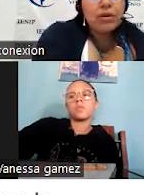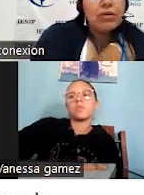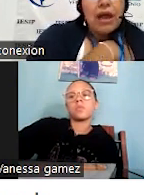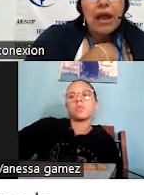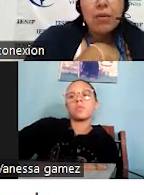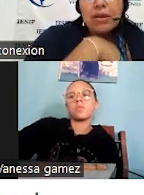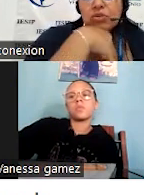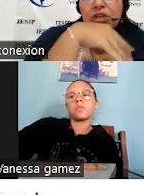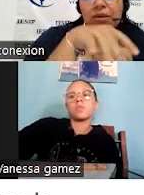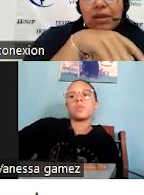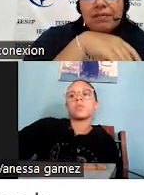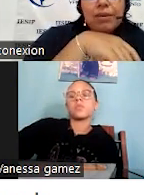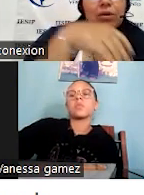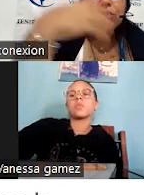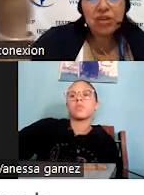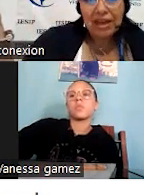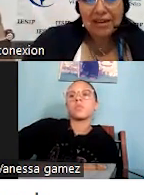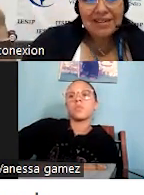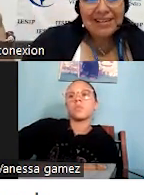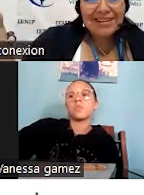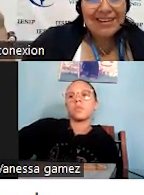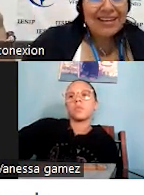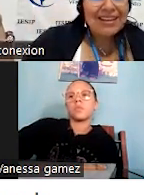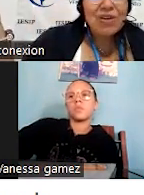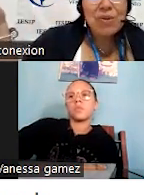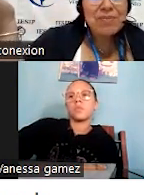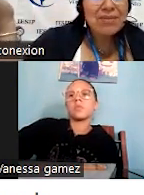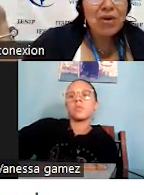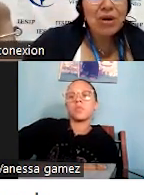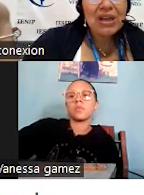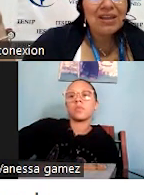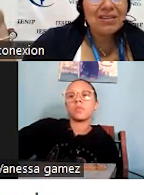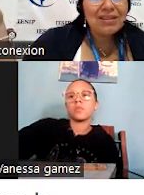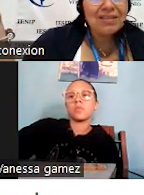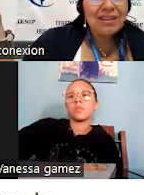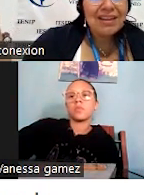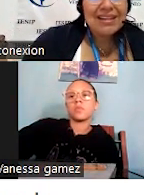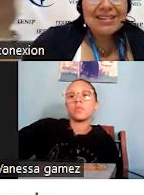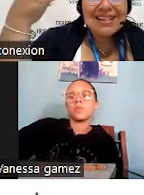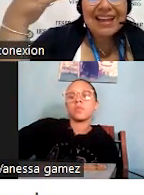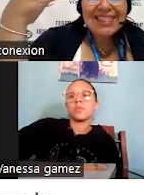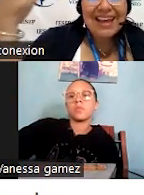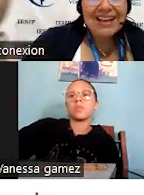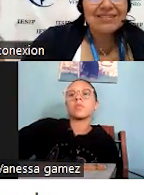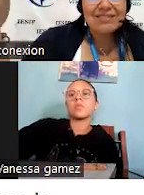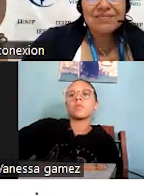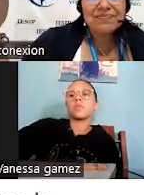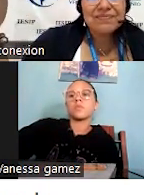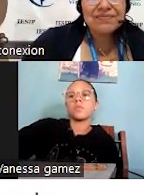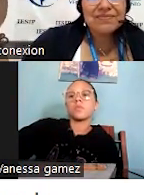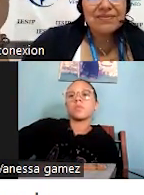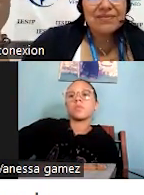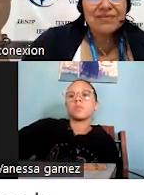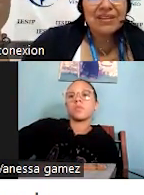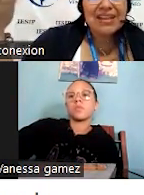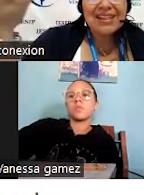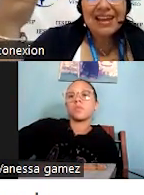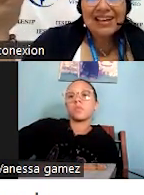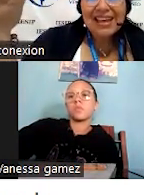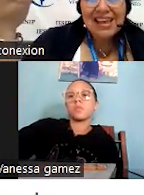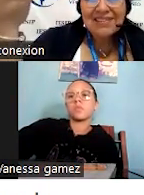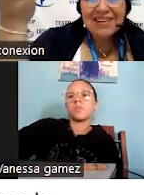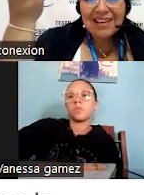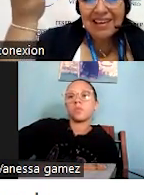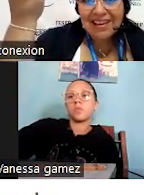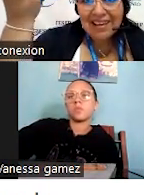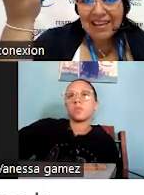dame el número. Ah, bueno, chévere, está bien. O sea, los mismos clientes te dan, te